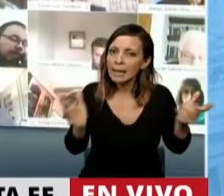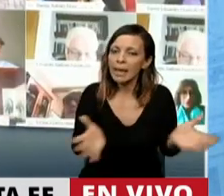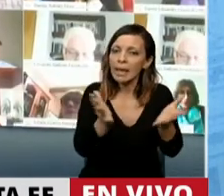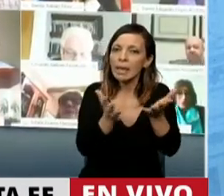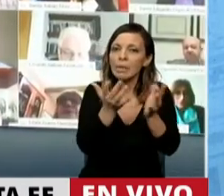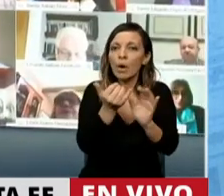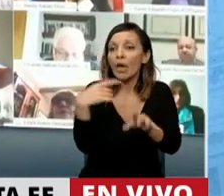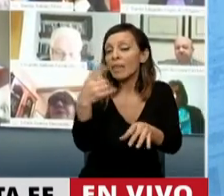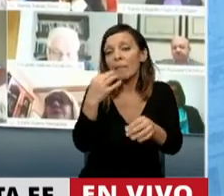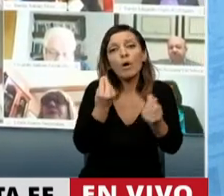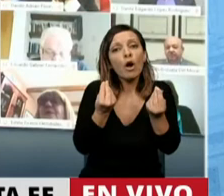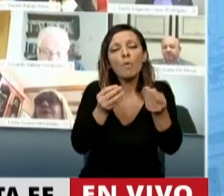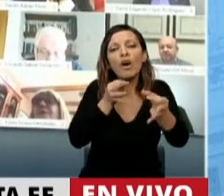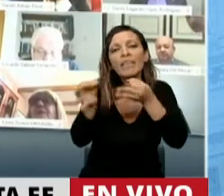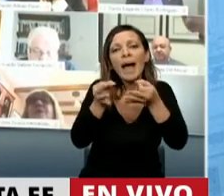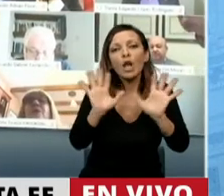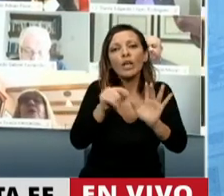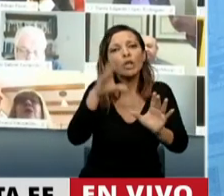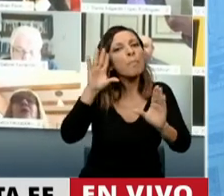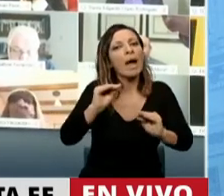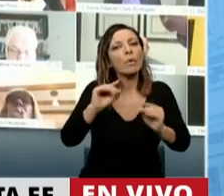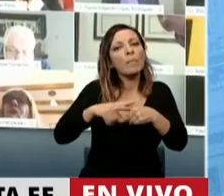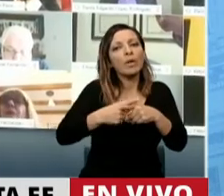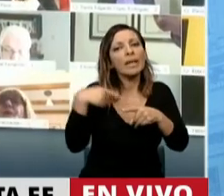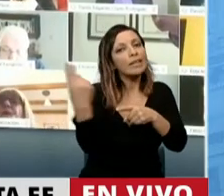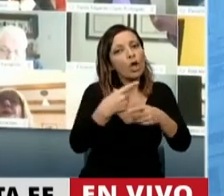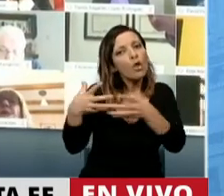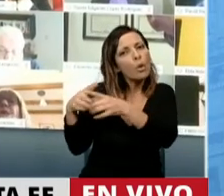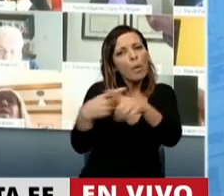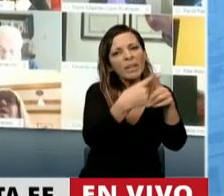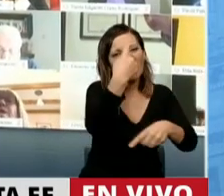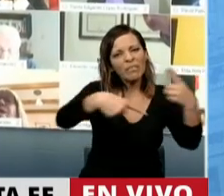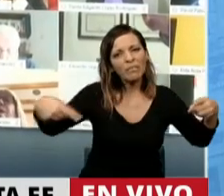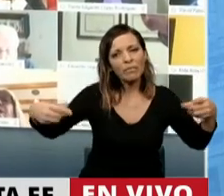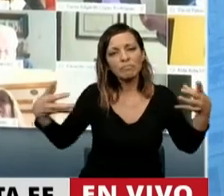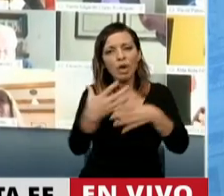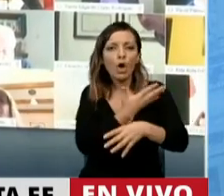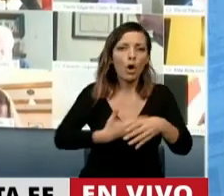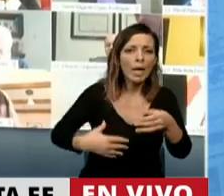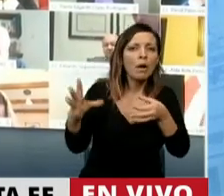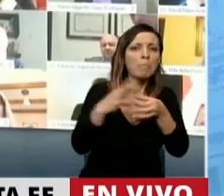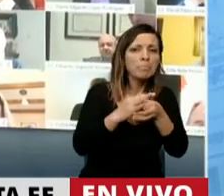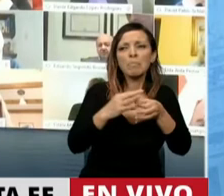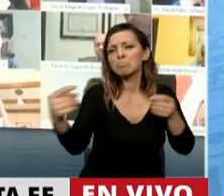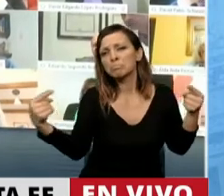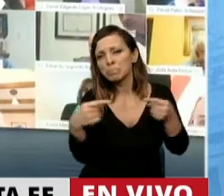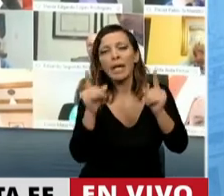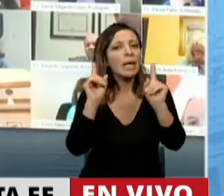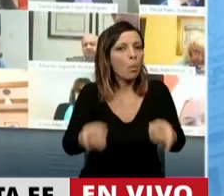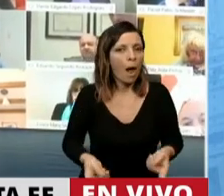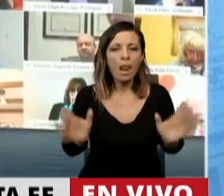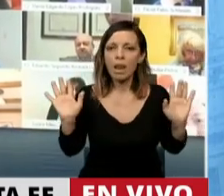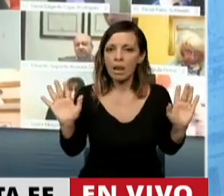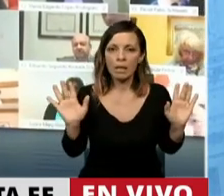Lo tenemos que hacer con diálogo, con madurez política. Todos los bloques, oficialismo y oposición. Pero ahora hay que reducir